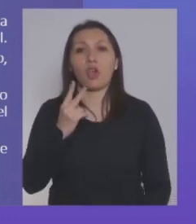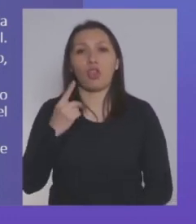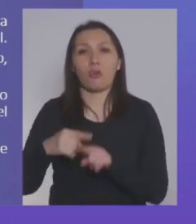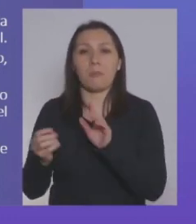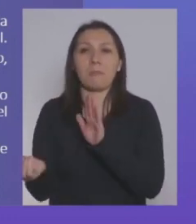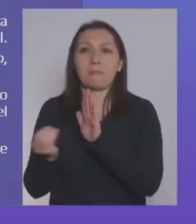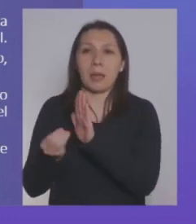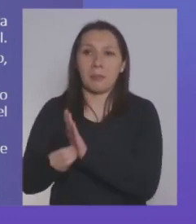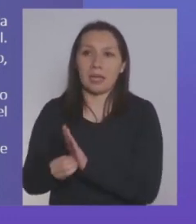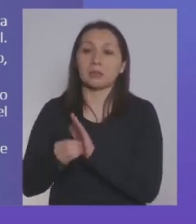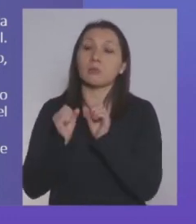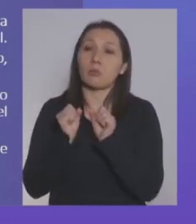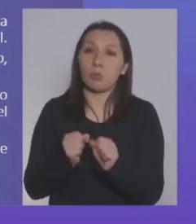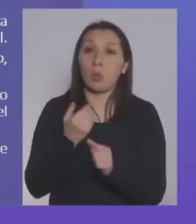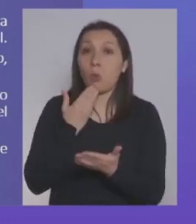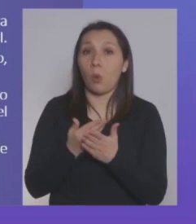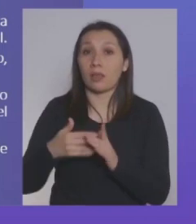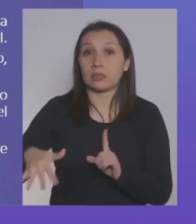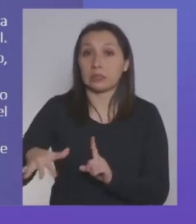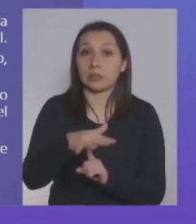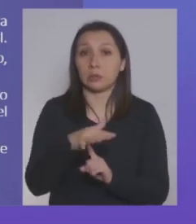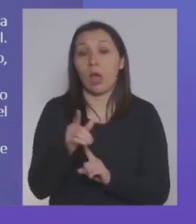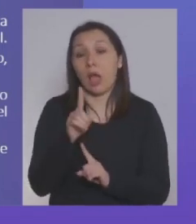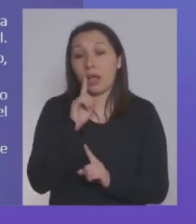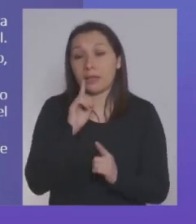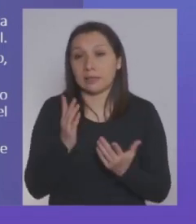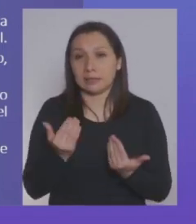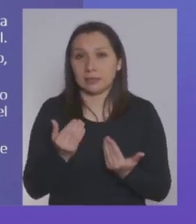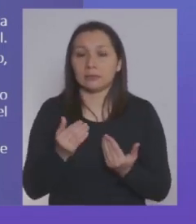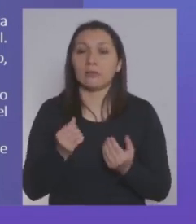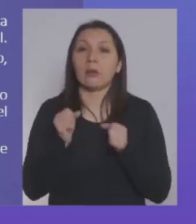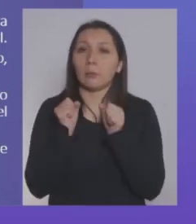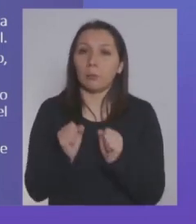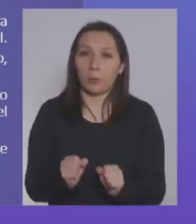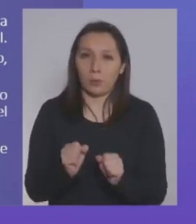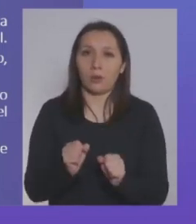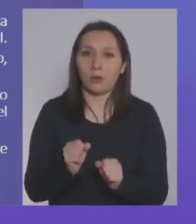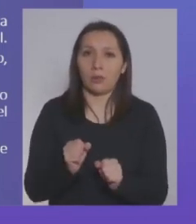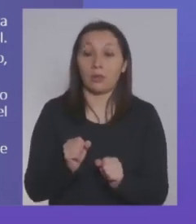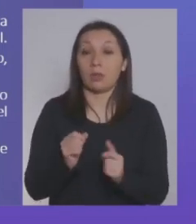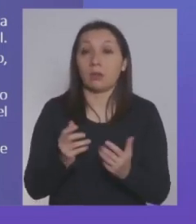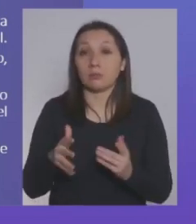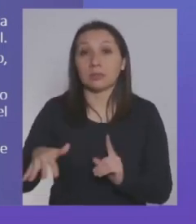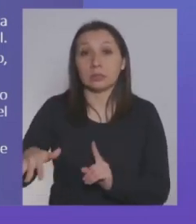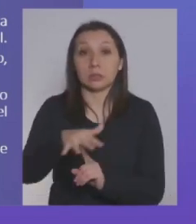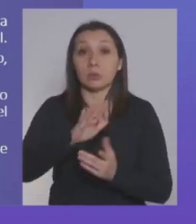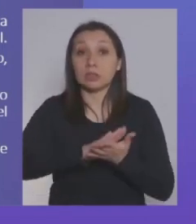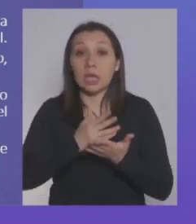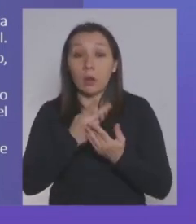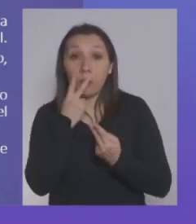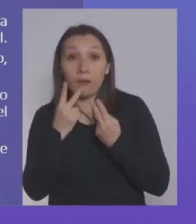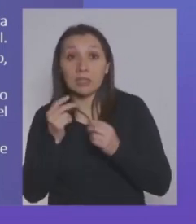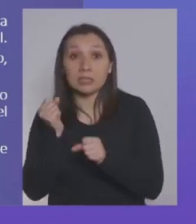más cuando la situación así lo amerite. Y además, bueno, la posibilidad, si es que la situación sanitaria y laboral así lo